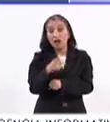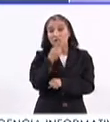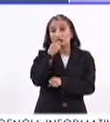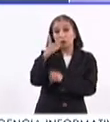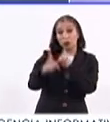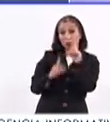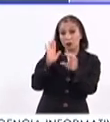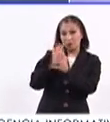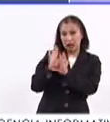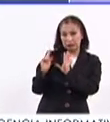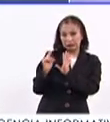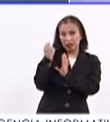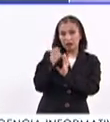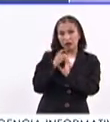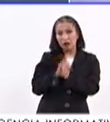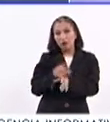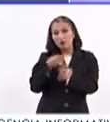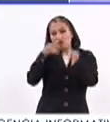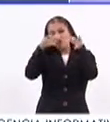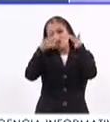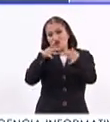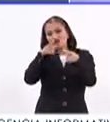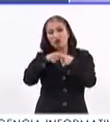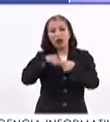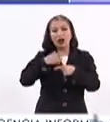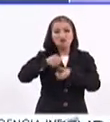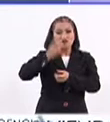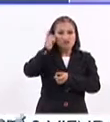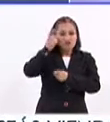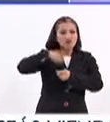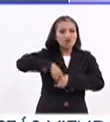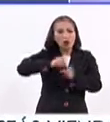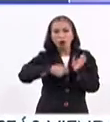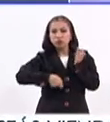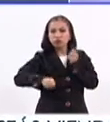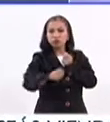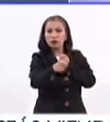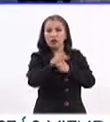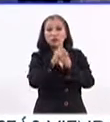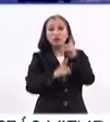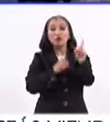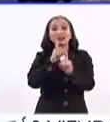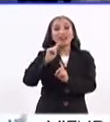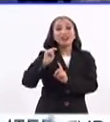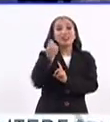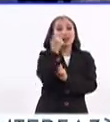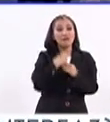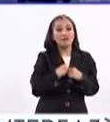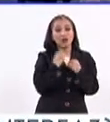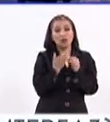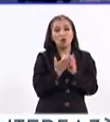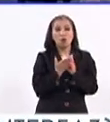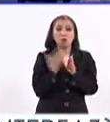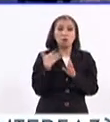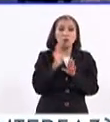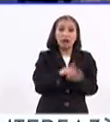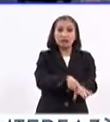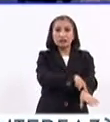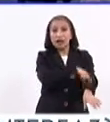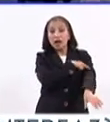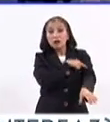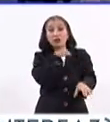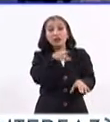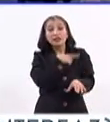hablamos de deportes más técnicos, como el tiro deportivo, como la equitación, como el esgrima, son deportes técnicos que tienen una vida deportiva mucho más longeva.